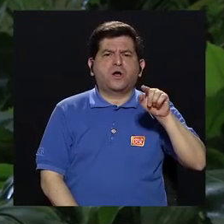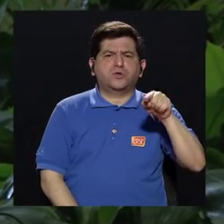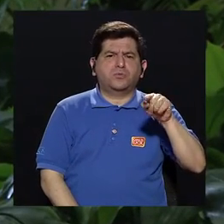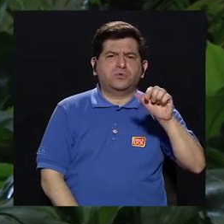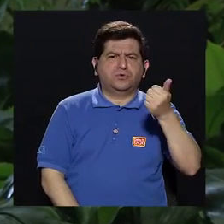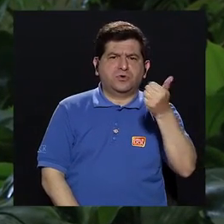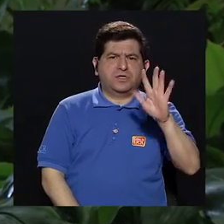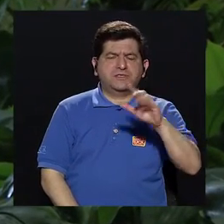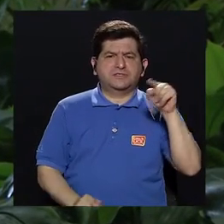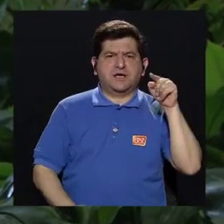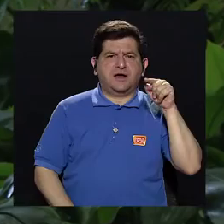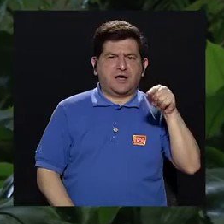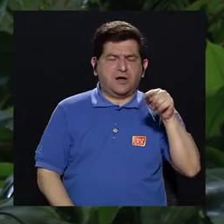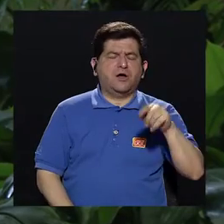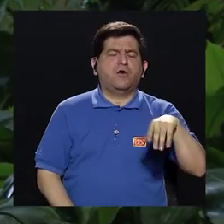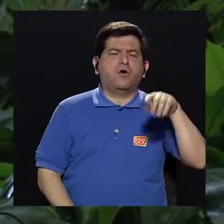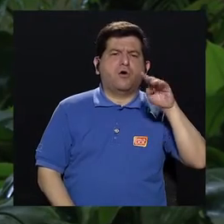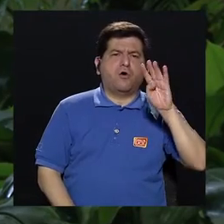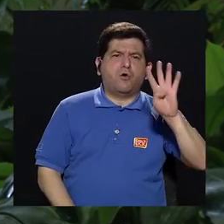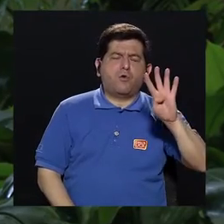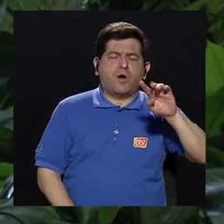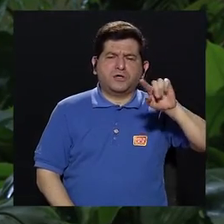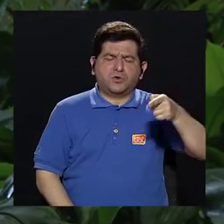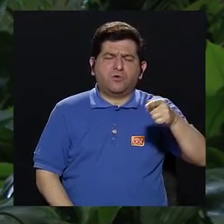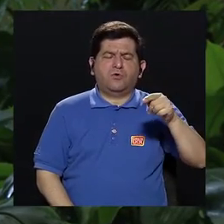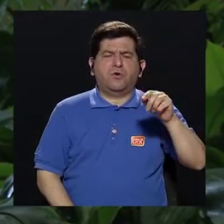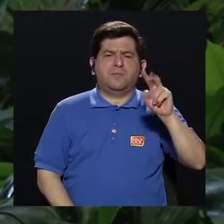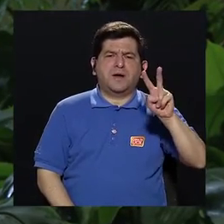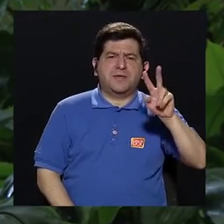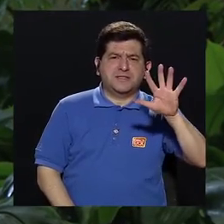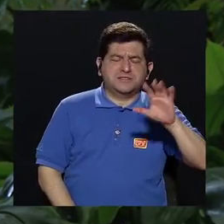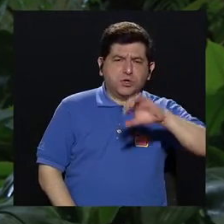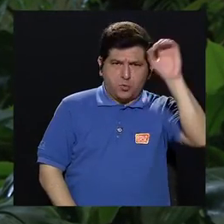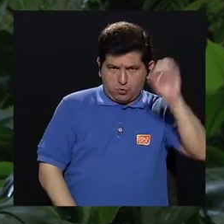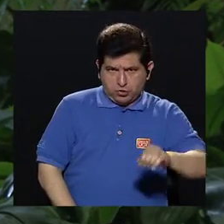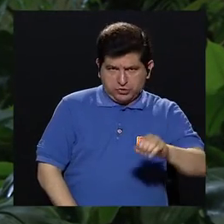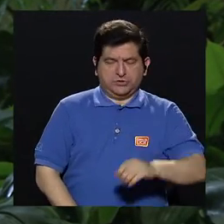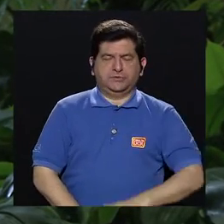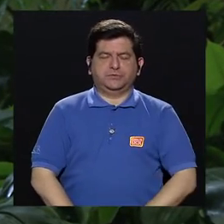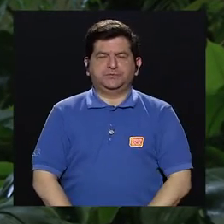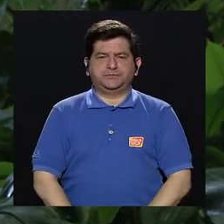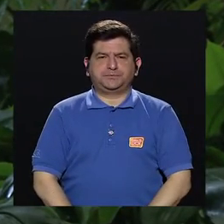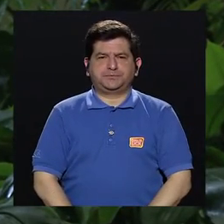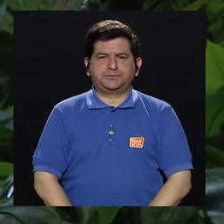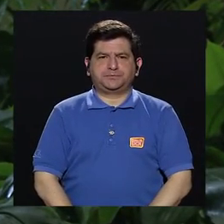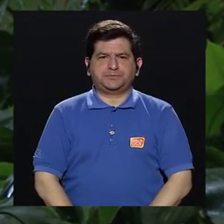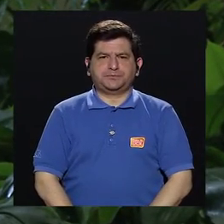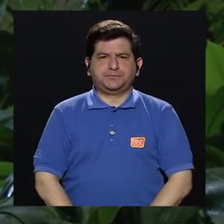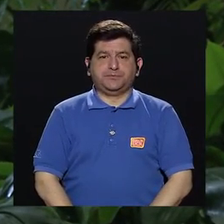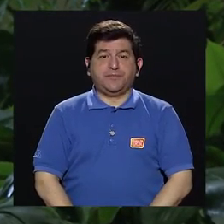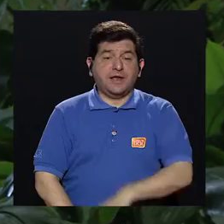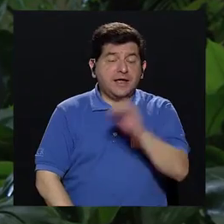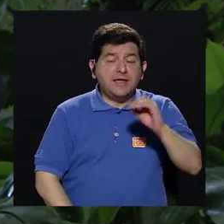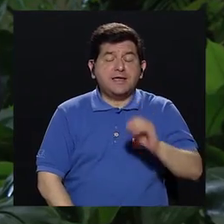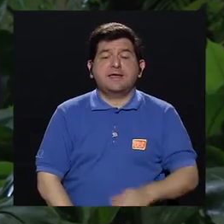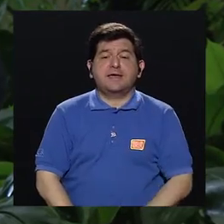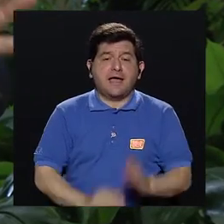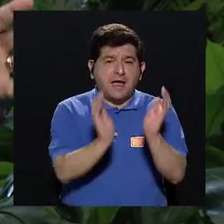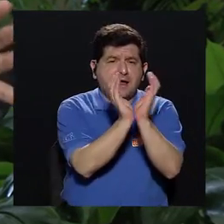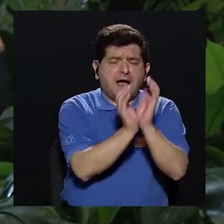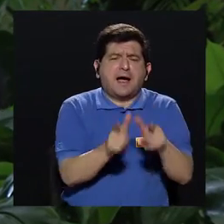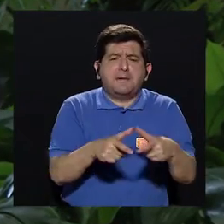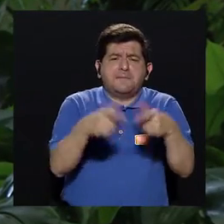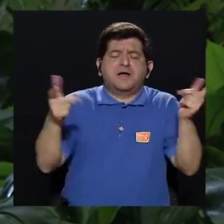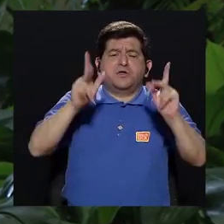,15 y 4,25, 4,15% y 4,25%. Y el de la caja,